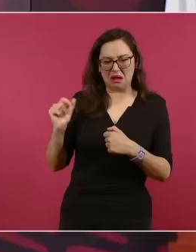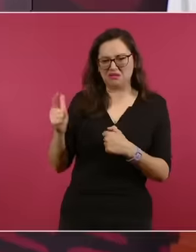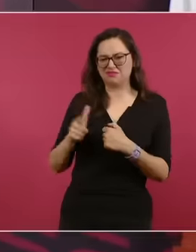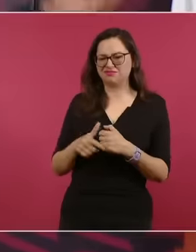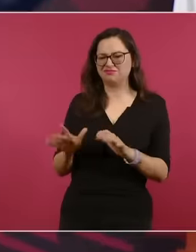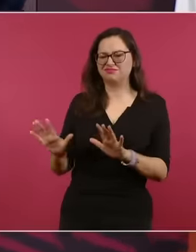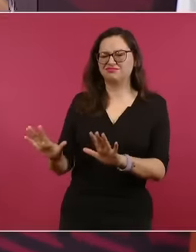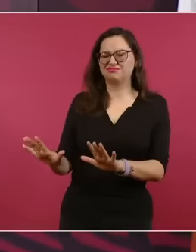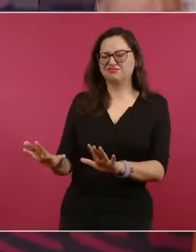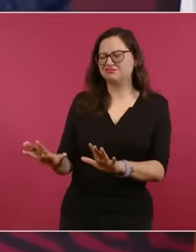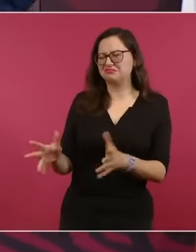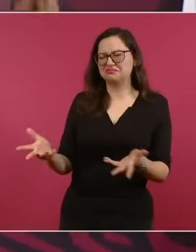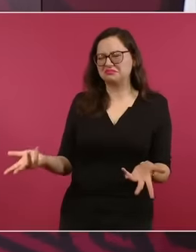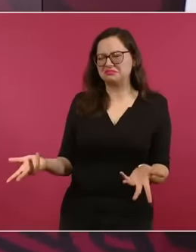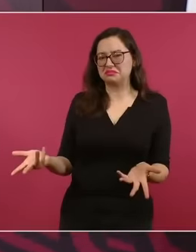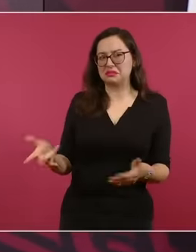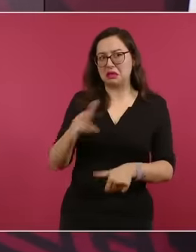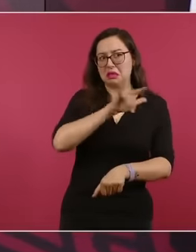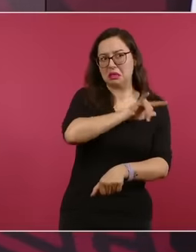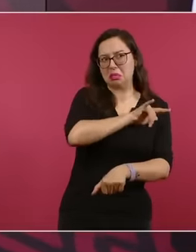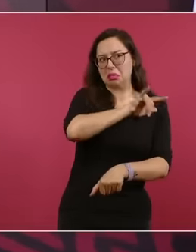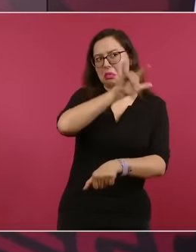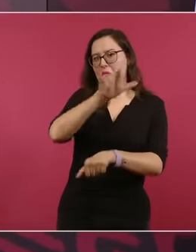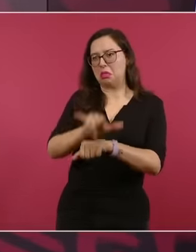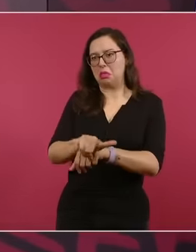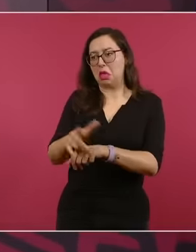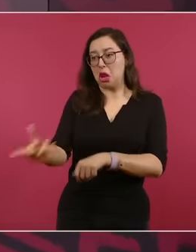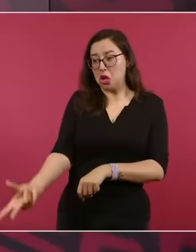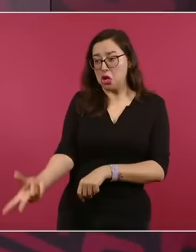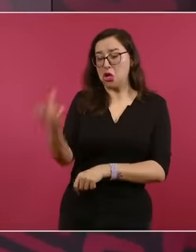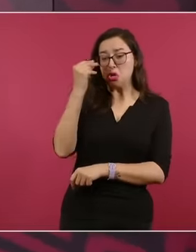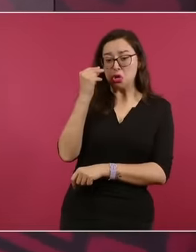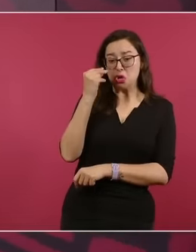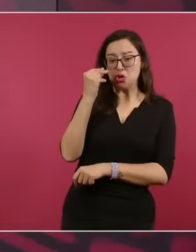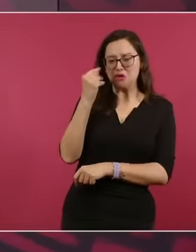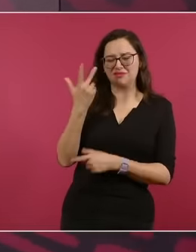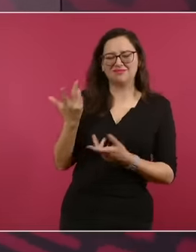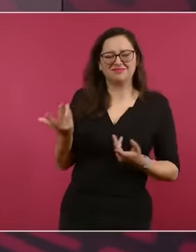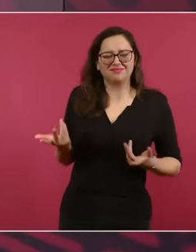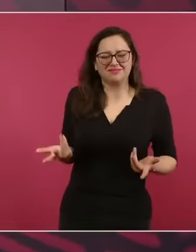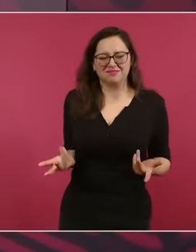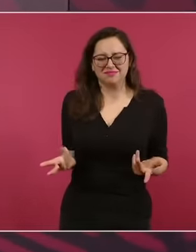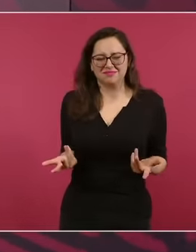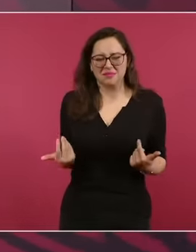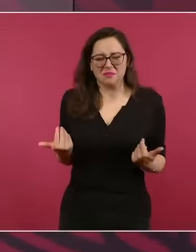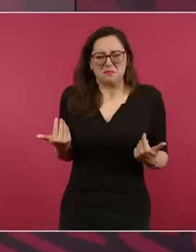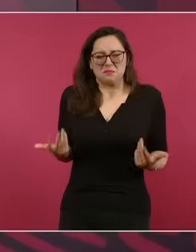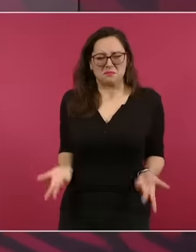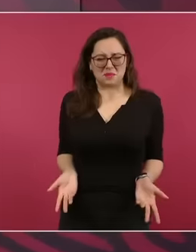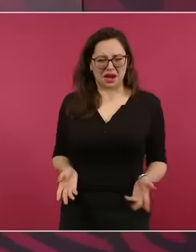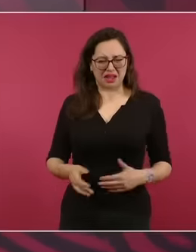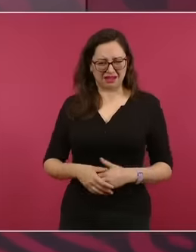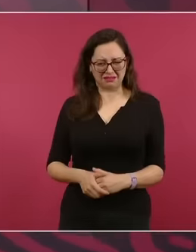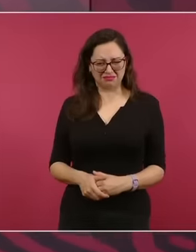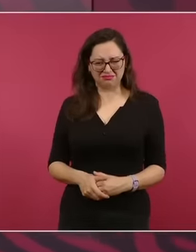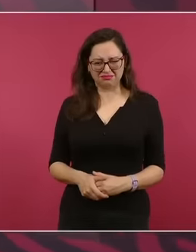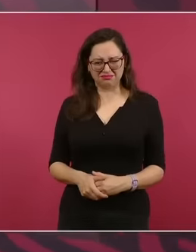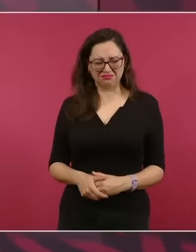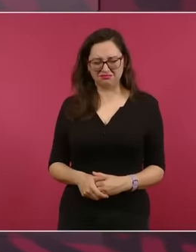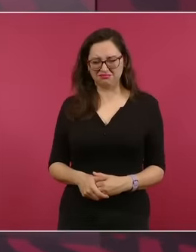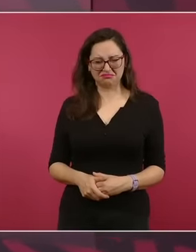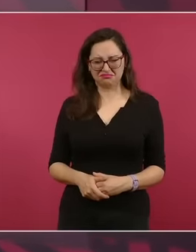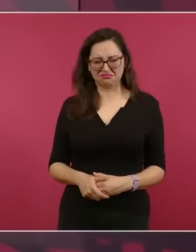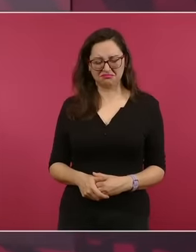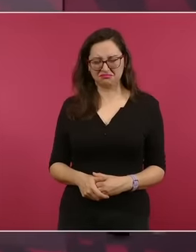¿nos van a negar la llegada del avión de la Fuerza Aérea para